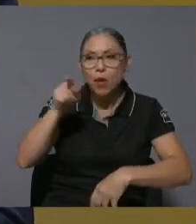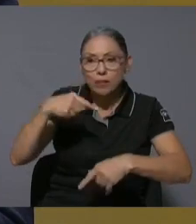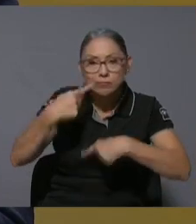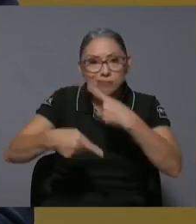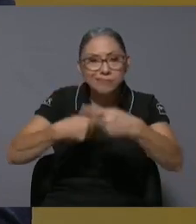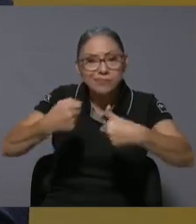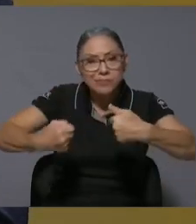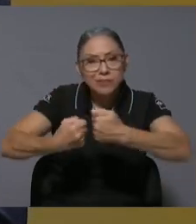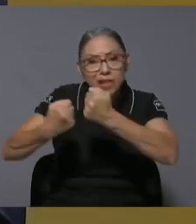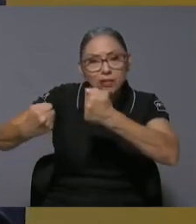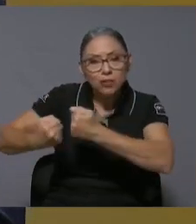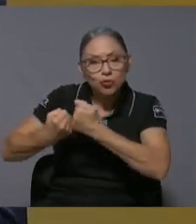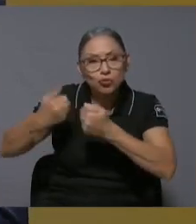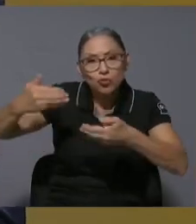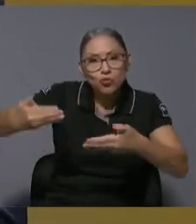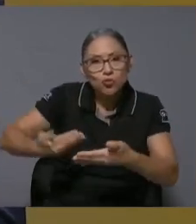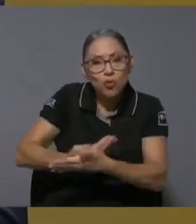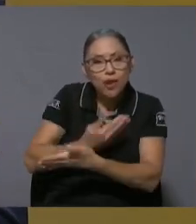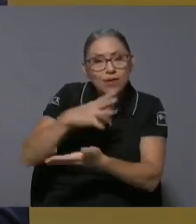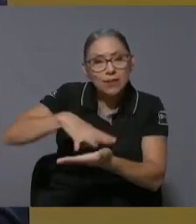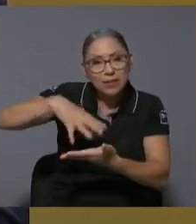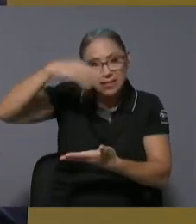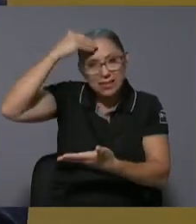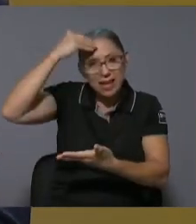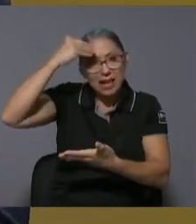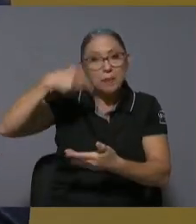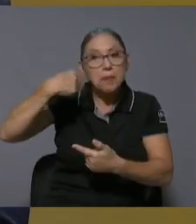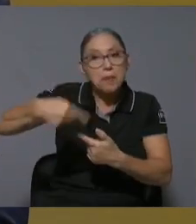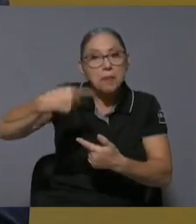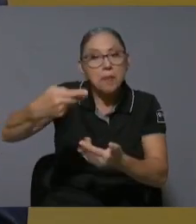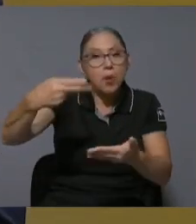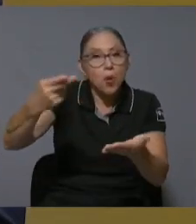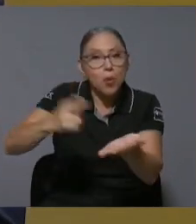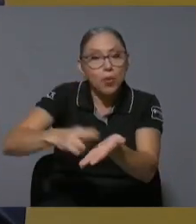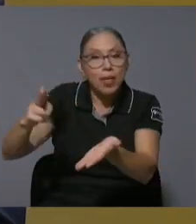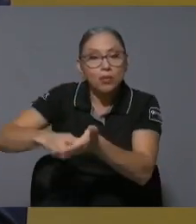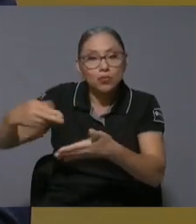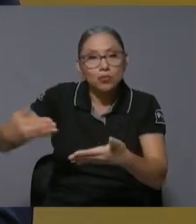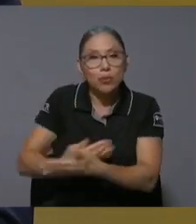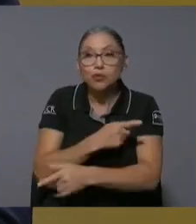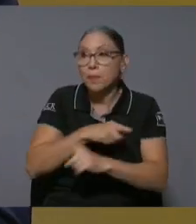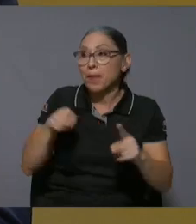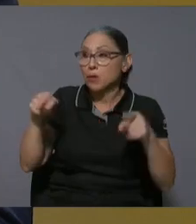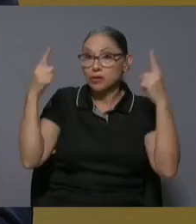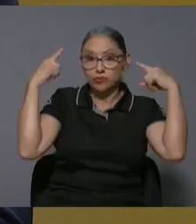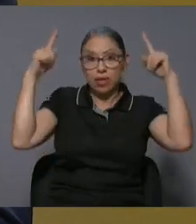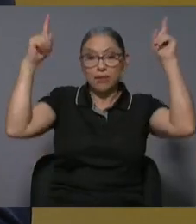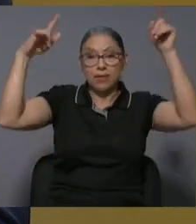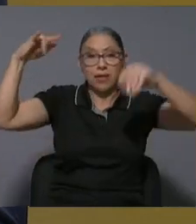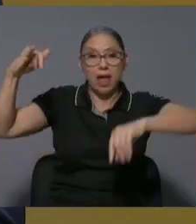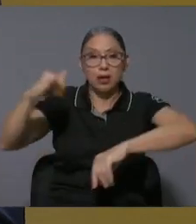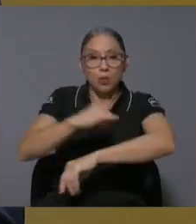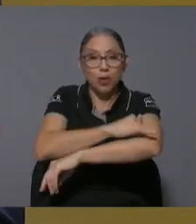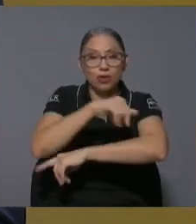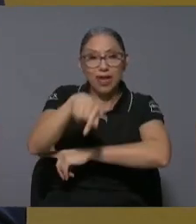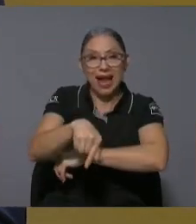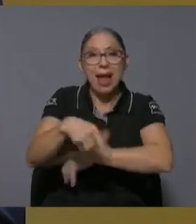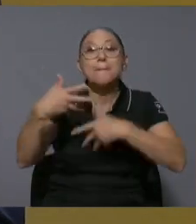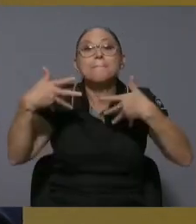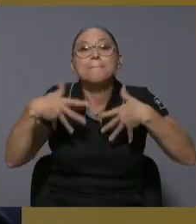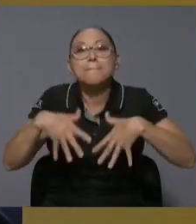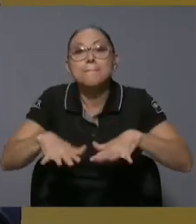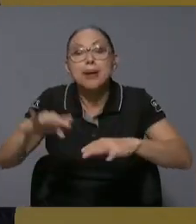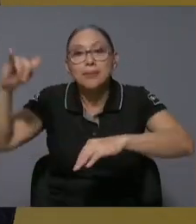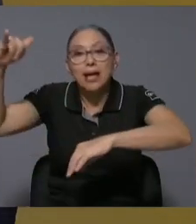incorporando nuevos contratos pero son ejemplos de éxito los temas de los aeropuertos acá tanto así que más bien el aeropuerto de Liberia